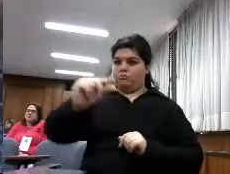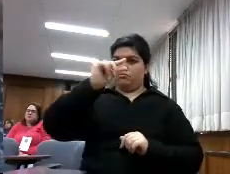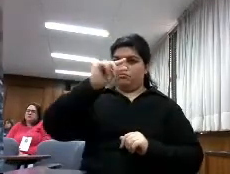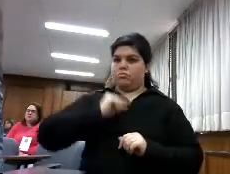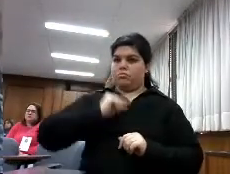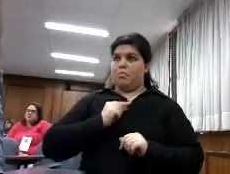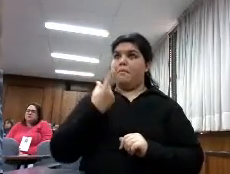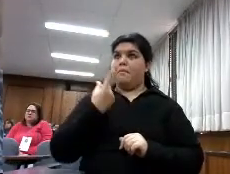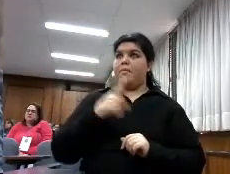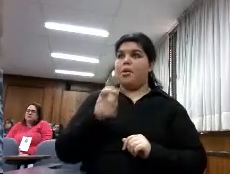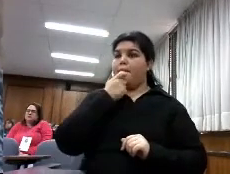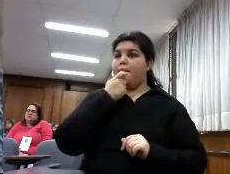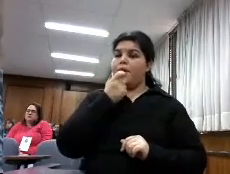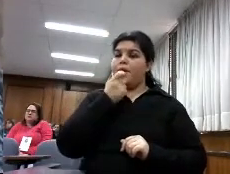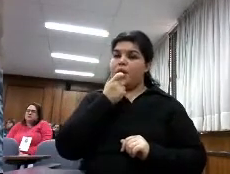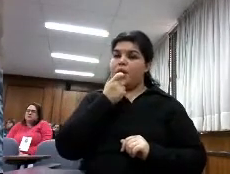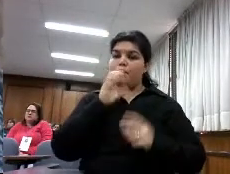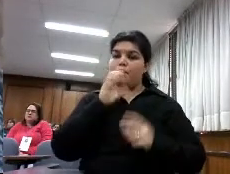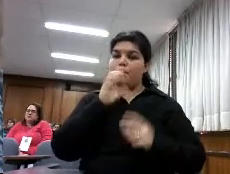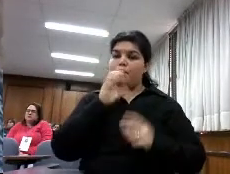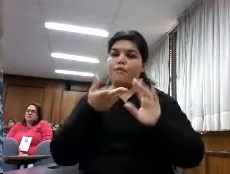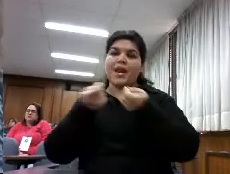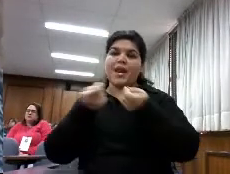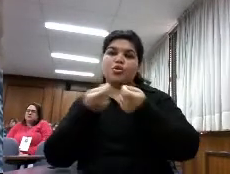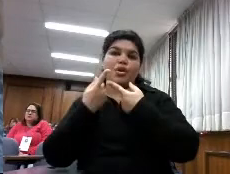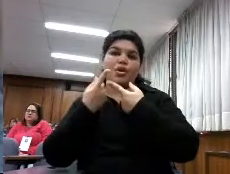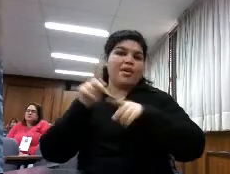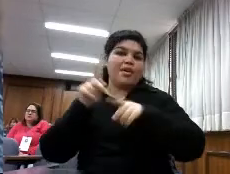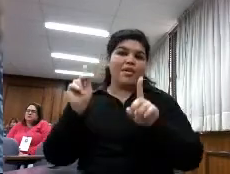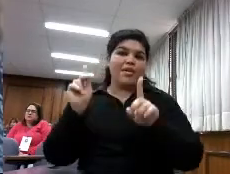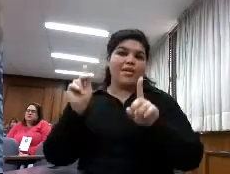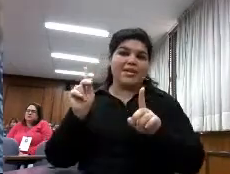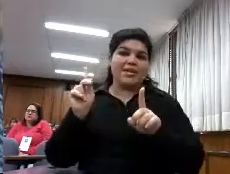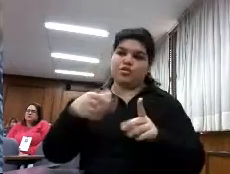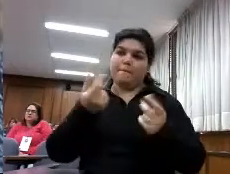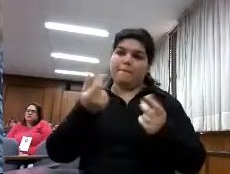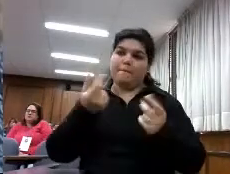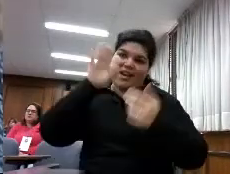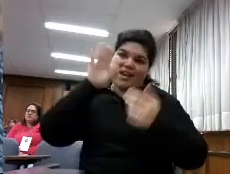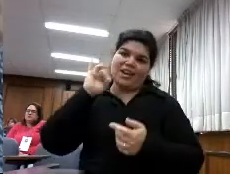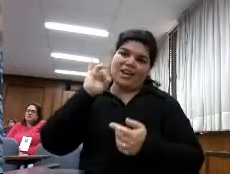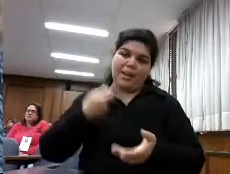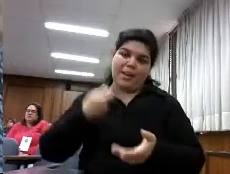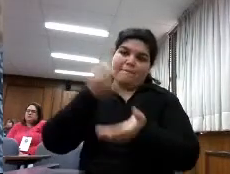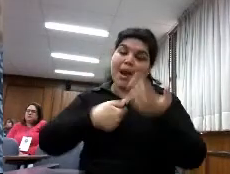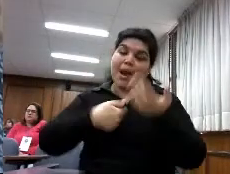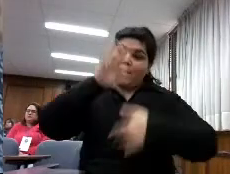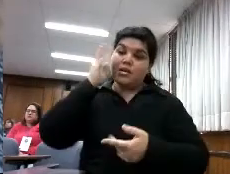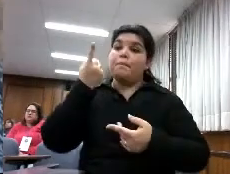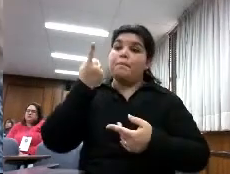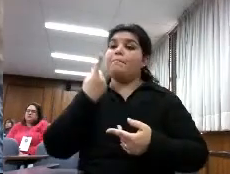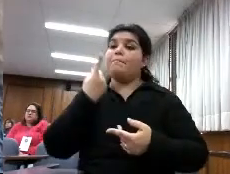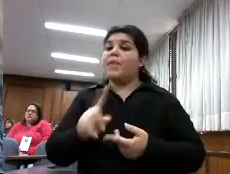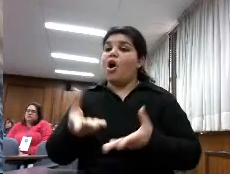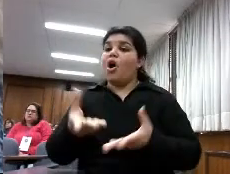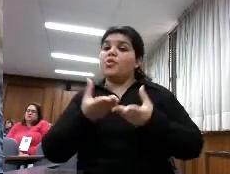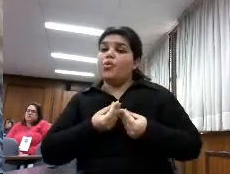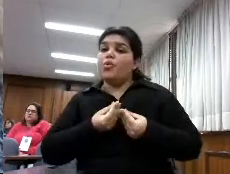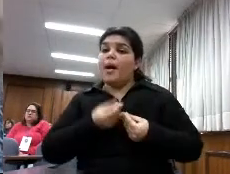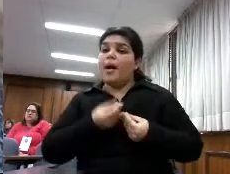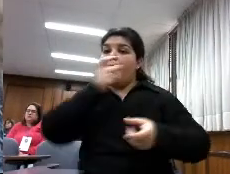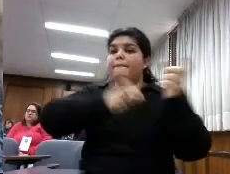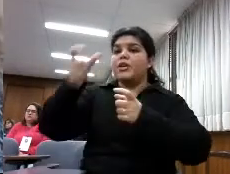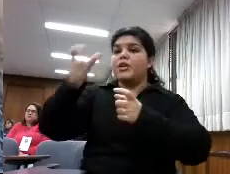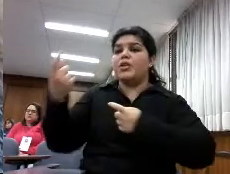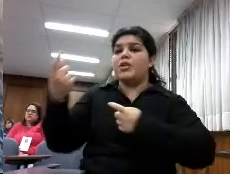tener otro modelo de negocio alternativo que evidentemente te vale más caro pero que permite el acceso a personas múltiples